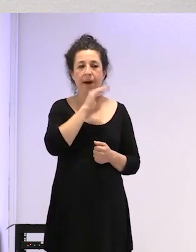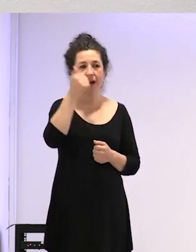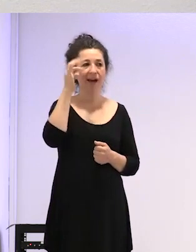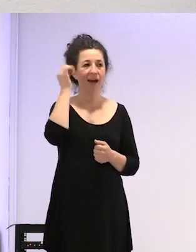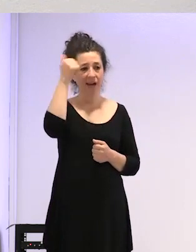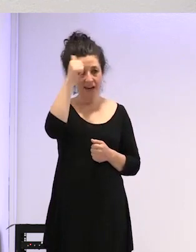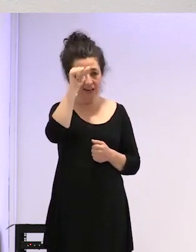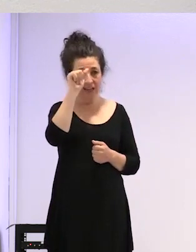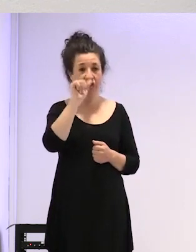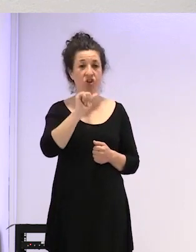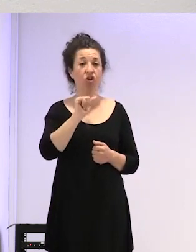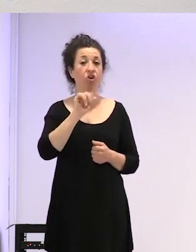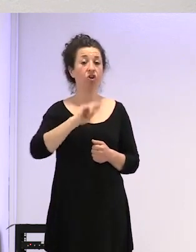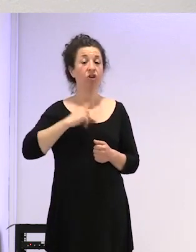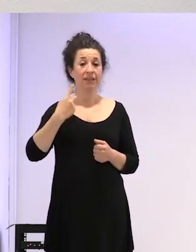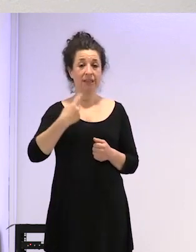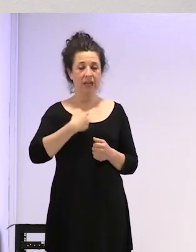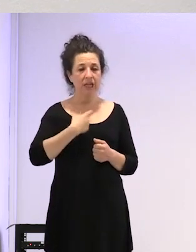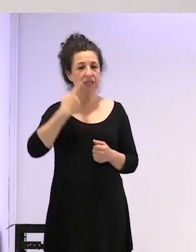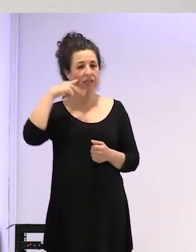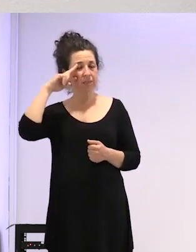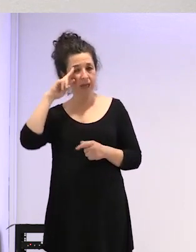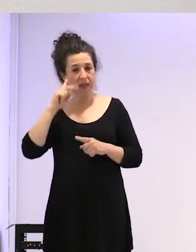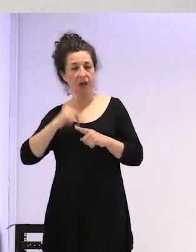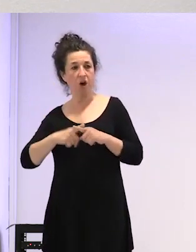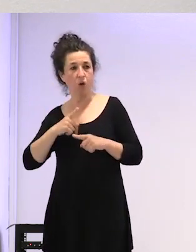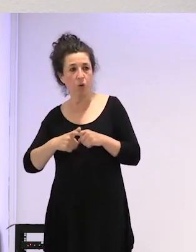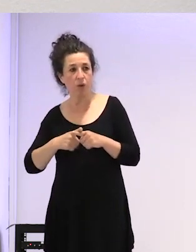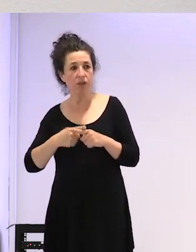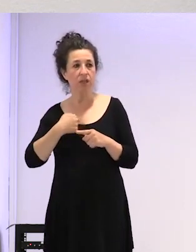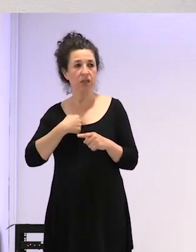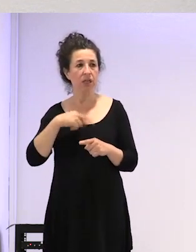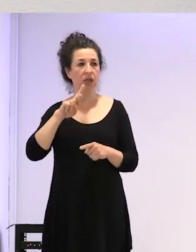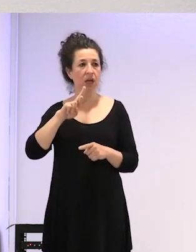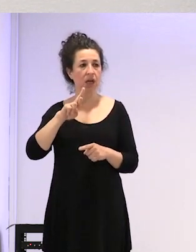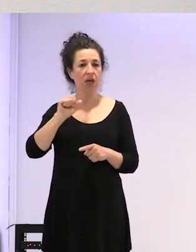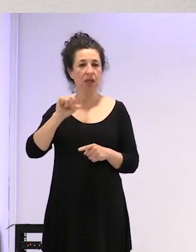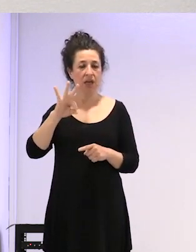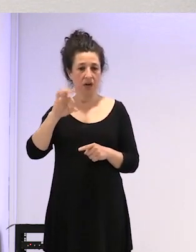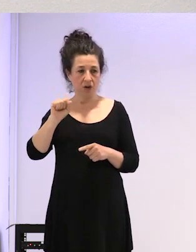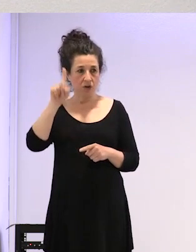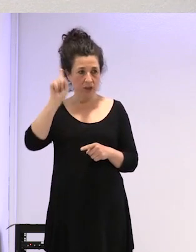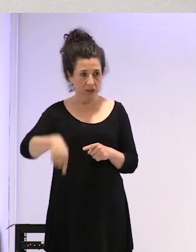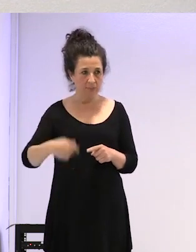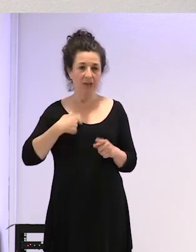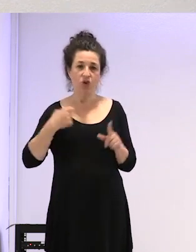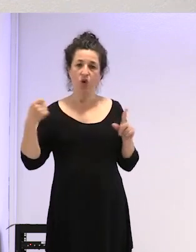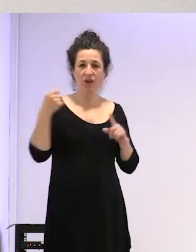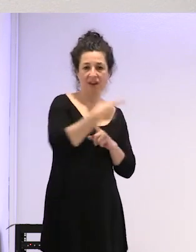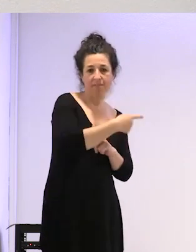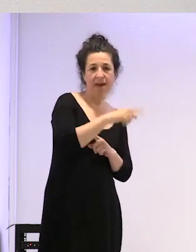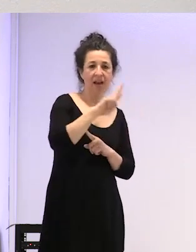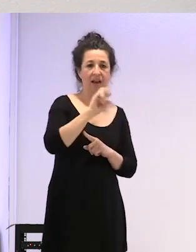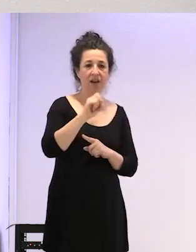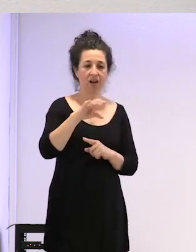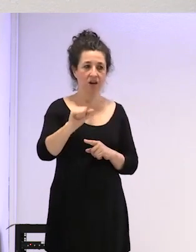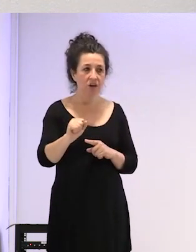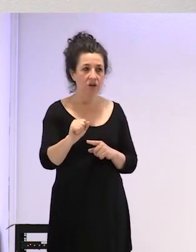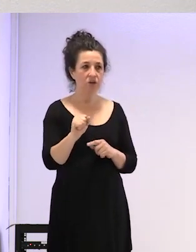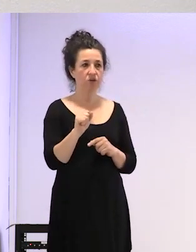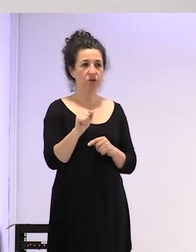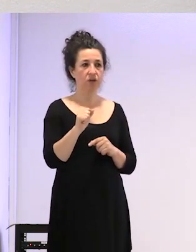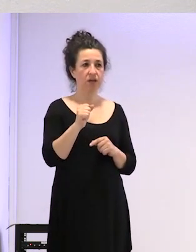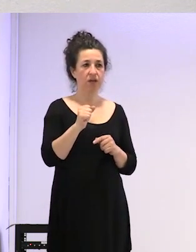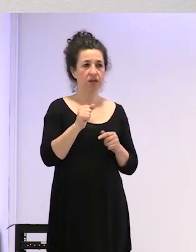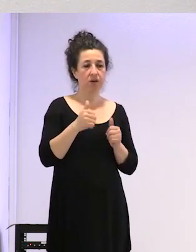y he vivido la experiencia de cruces y vive la experiencia de Rosa de hecho yo contacté con Rosa a través del mail y Rosa está llevando a